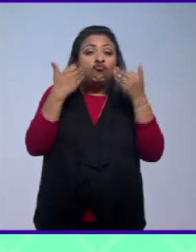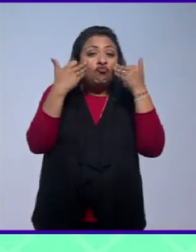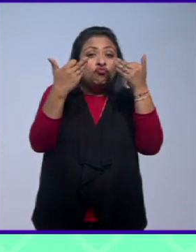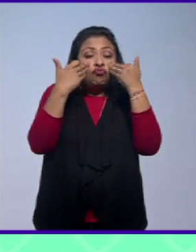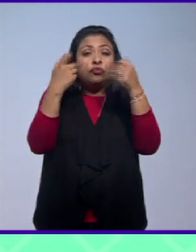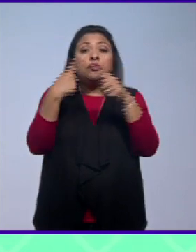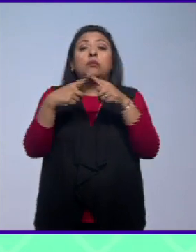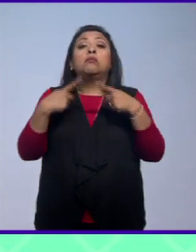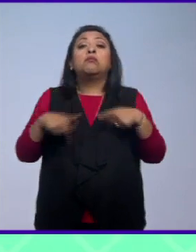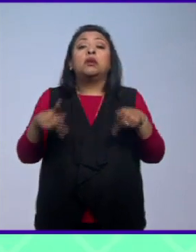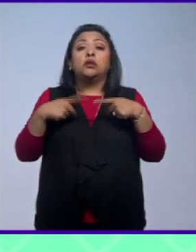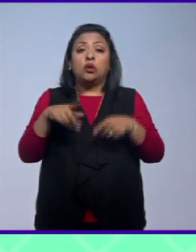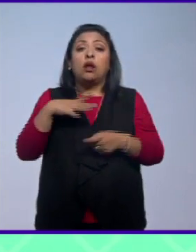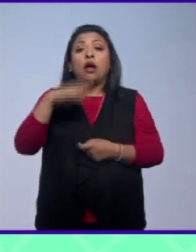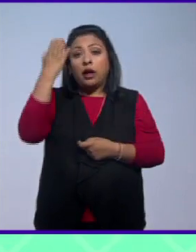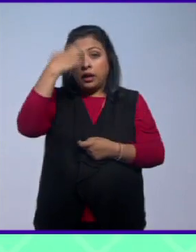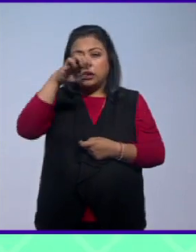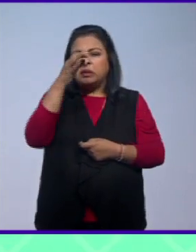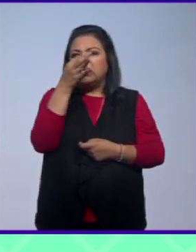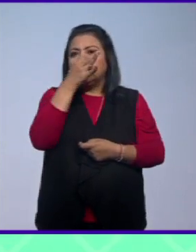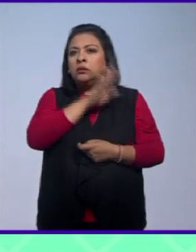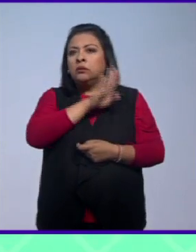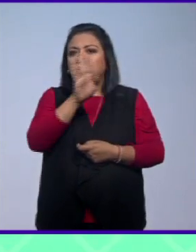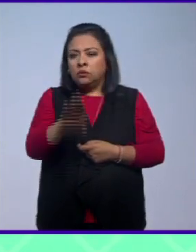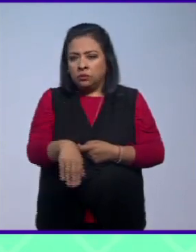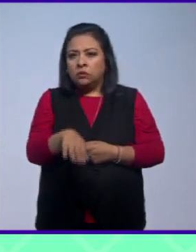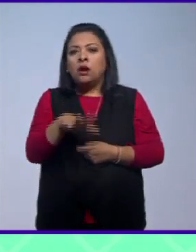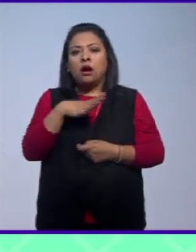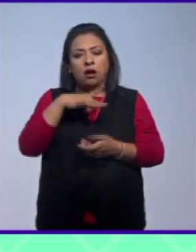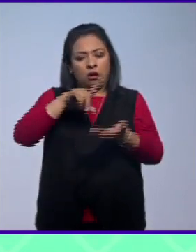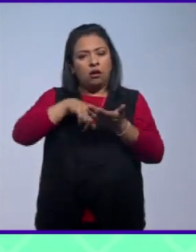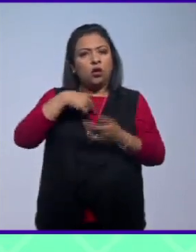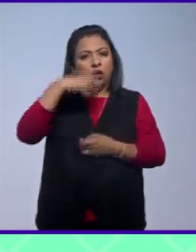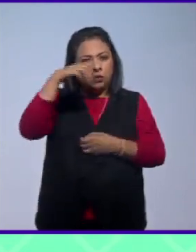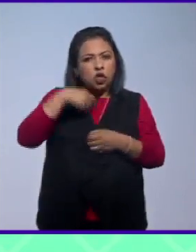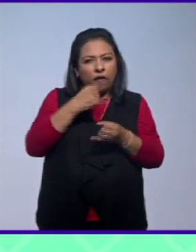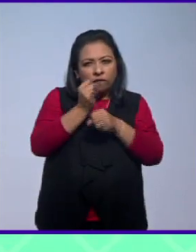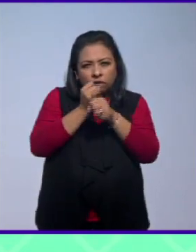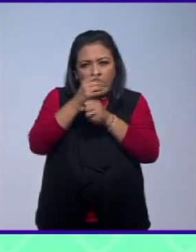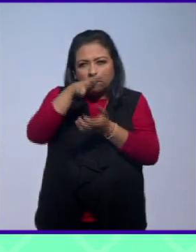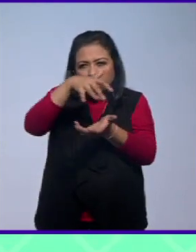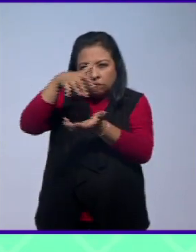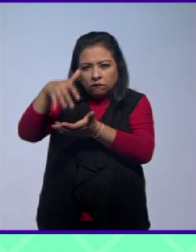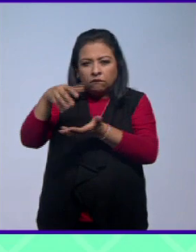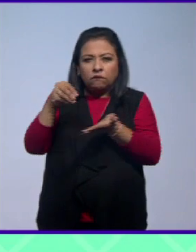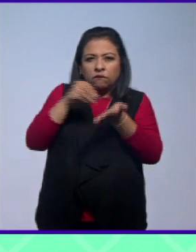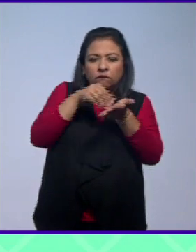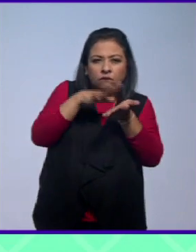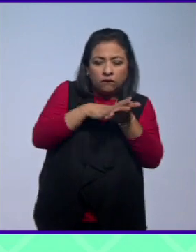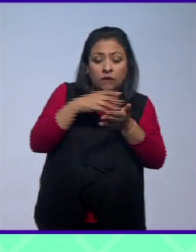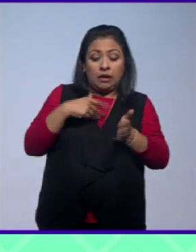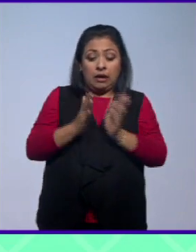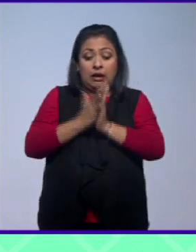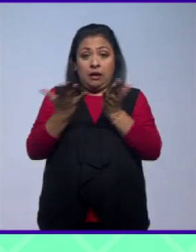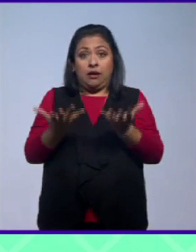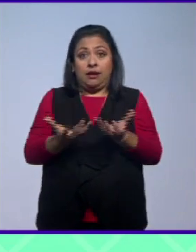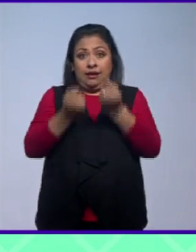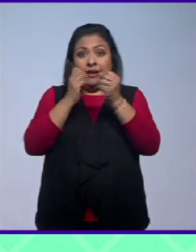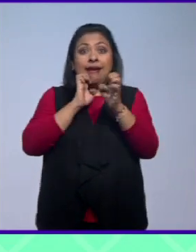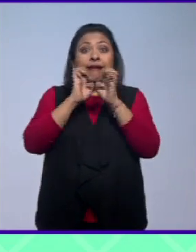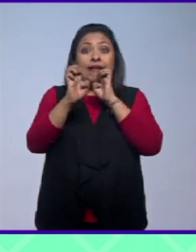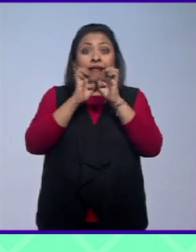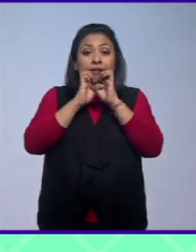de personas que han tenido experiencias cercanas a la muerte que yo recopilé el libro se basa en una recuperación de estas